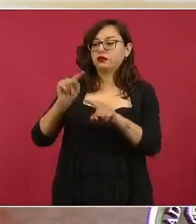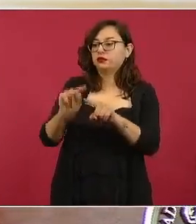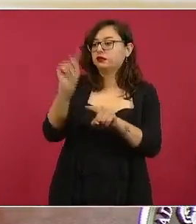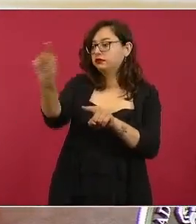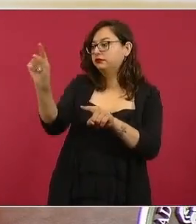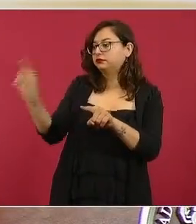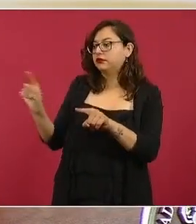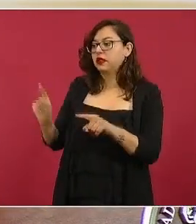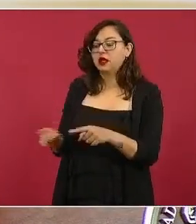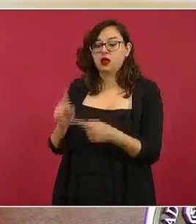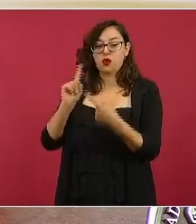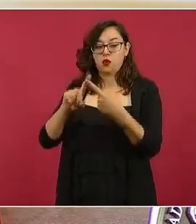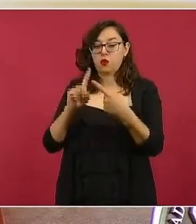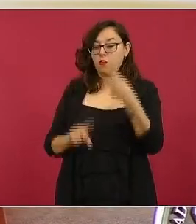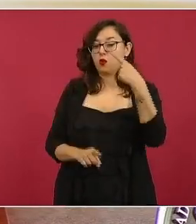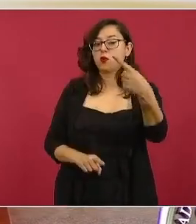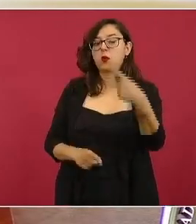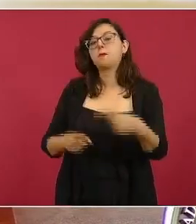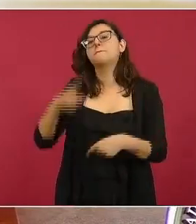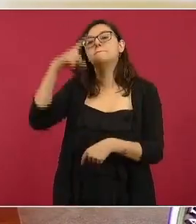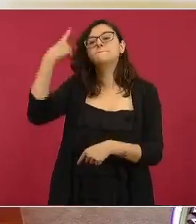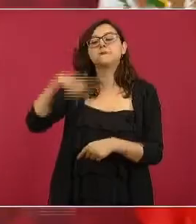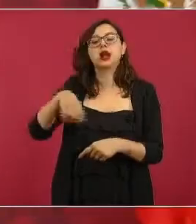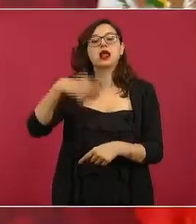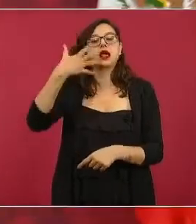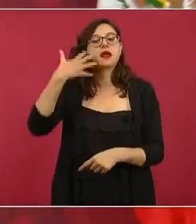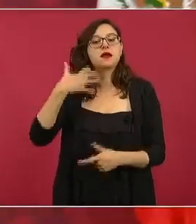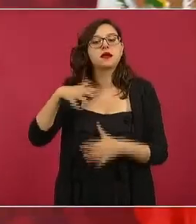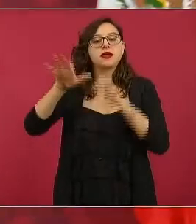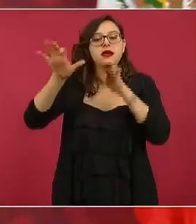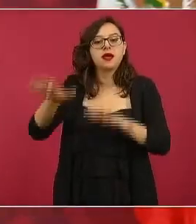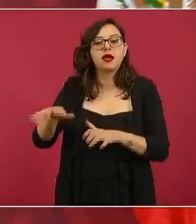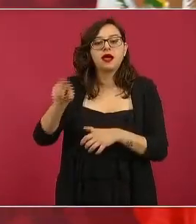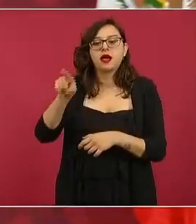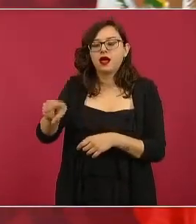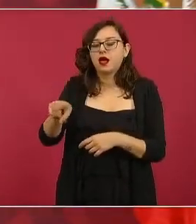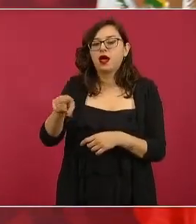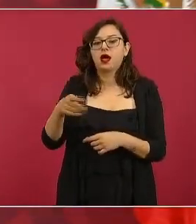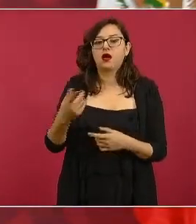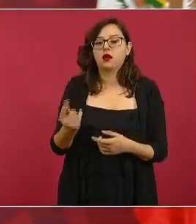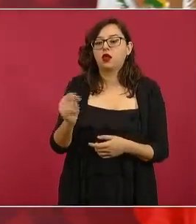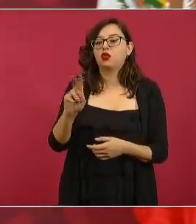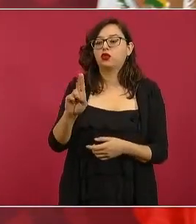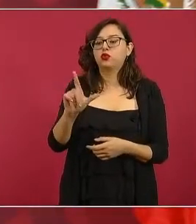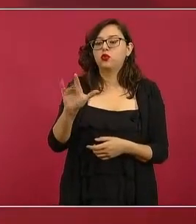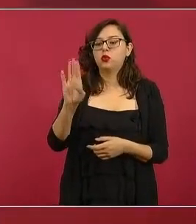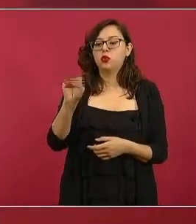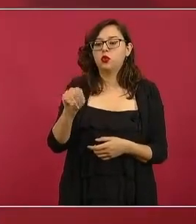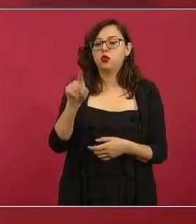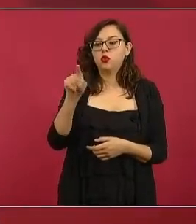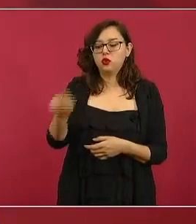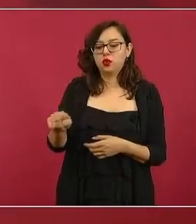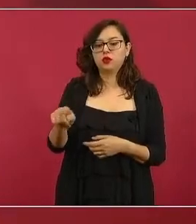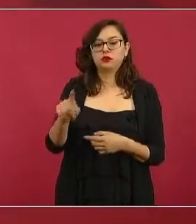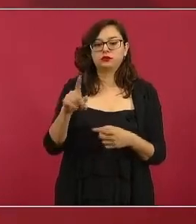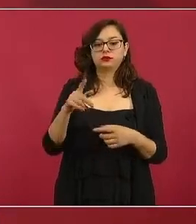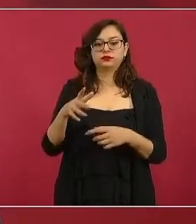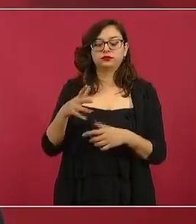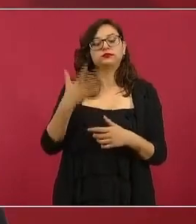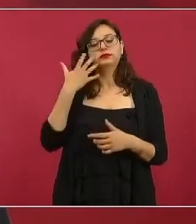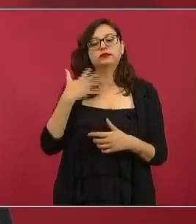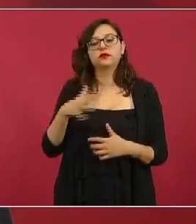jaguar en Tulum que va a ampliar el área natural